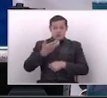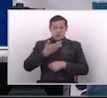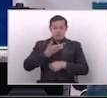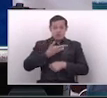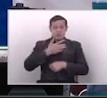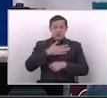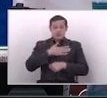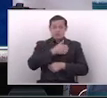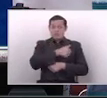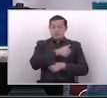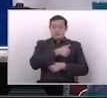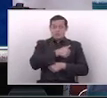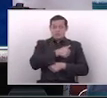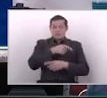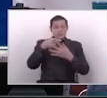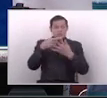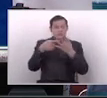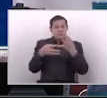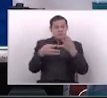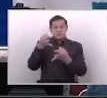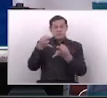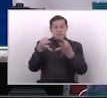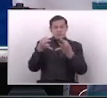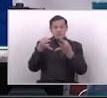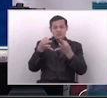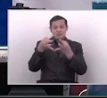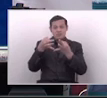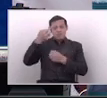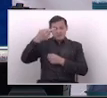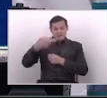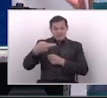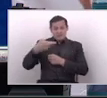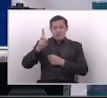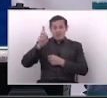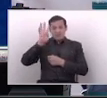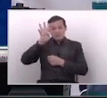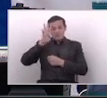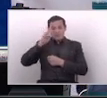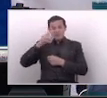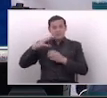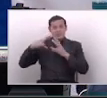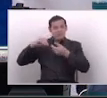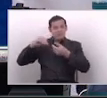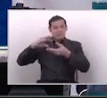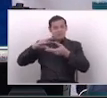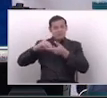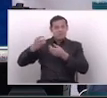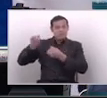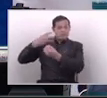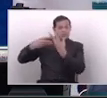una responsabilidad de legislar sobre hechos, no sobre chismes. Entonces,